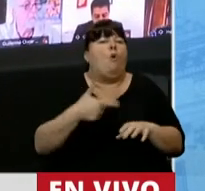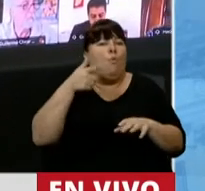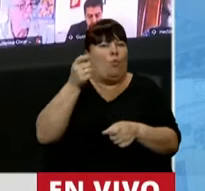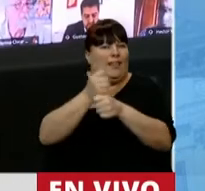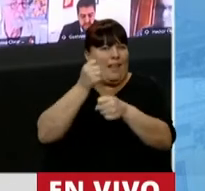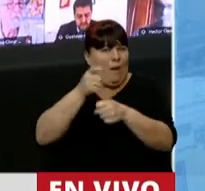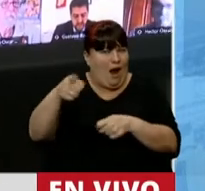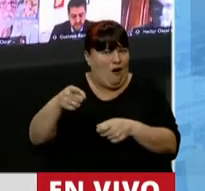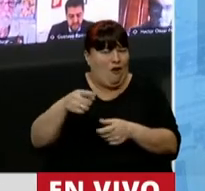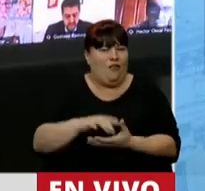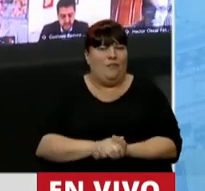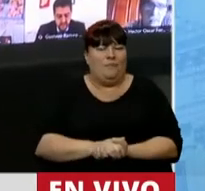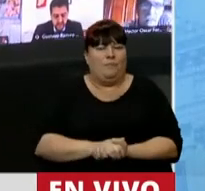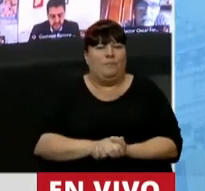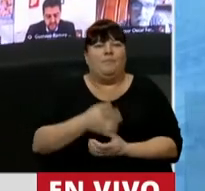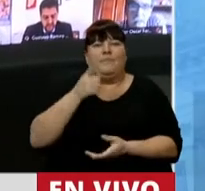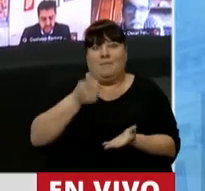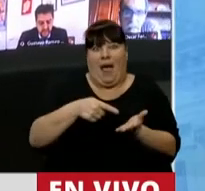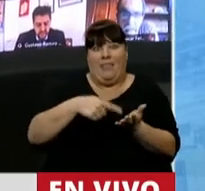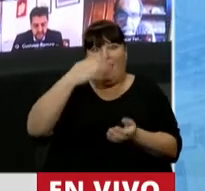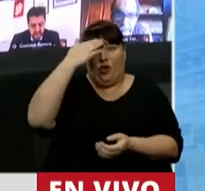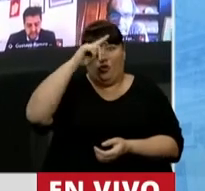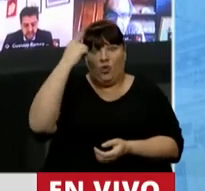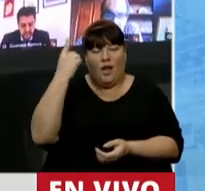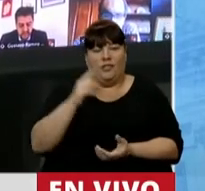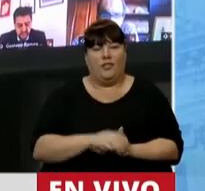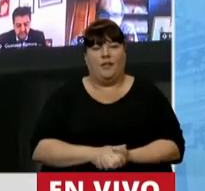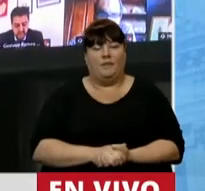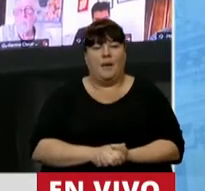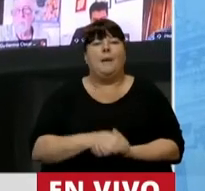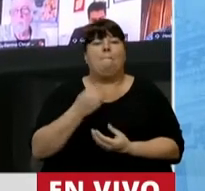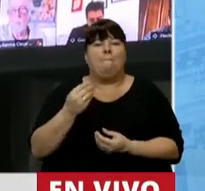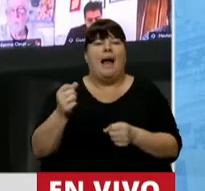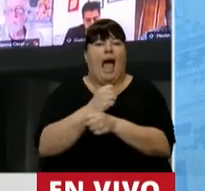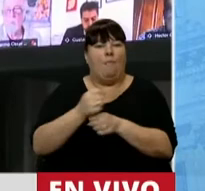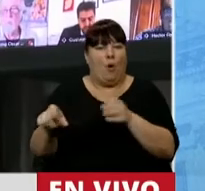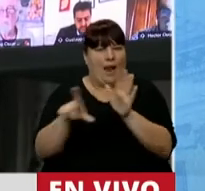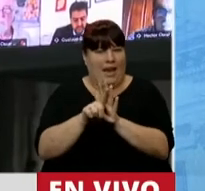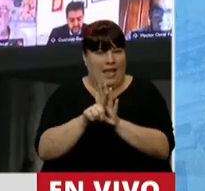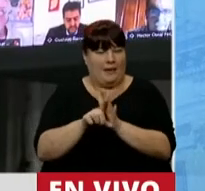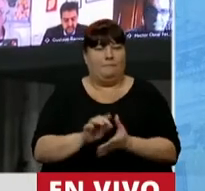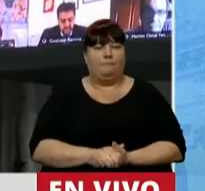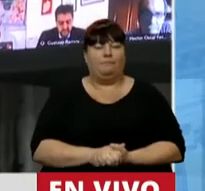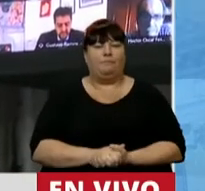previstos por esta Constitución para la sanción de las leyes.